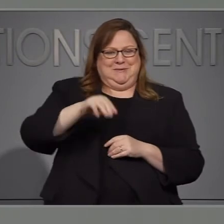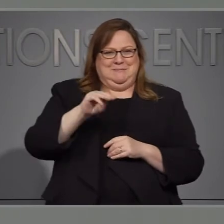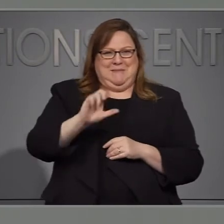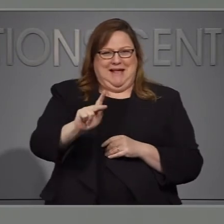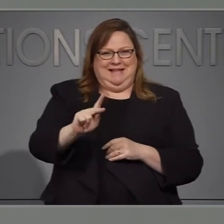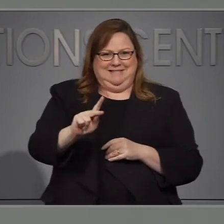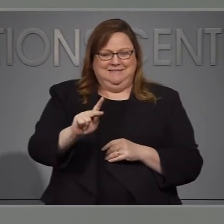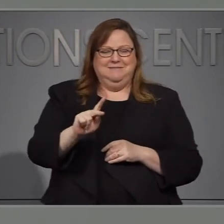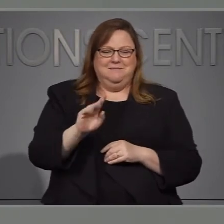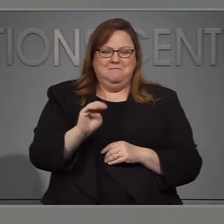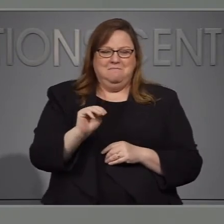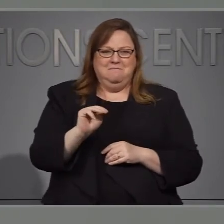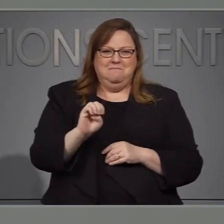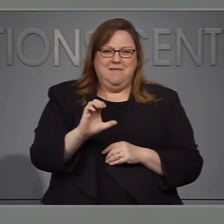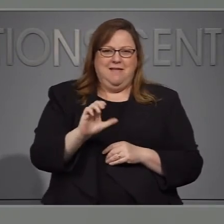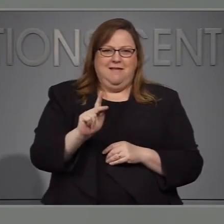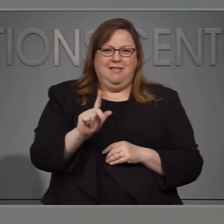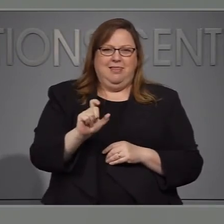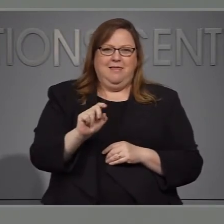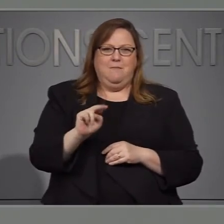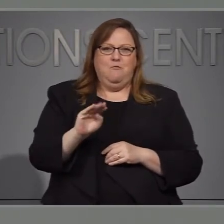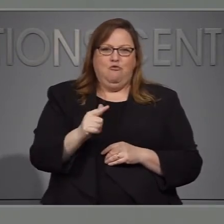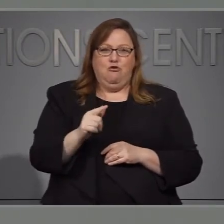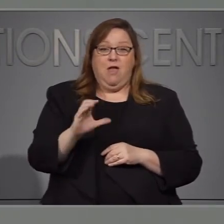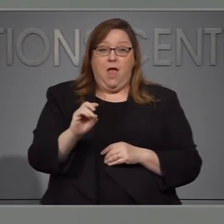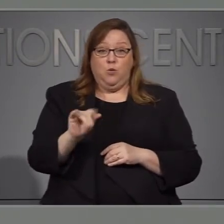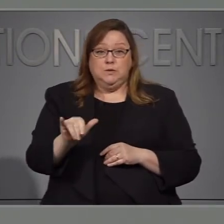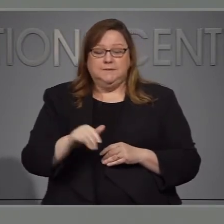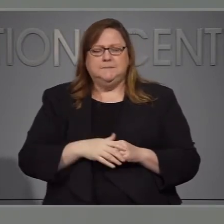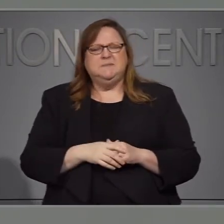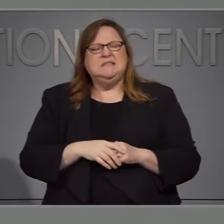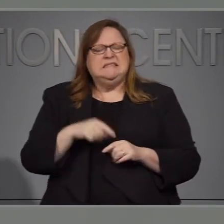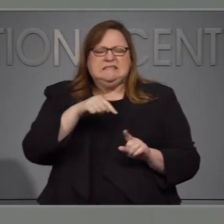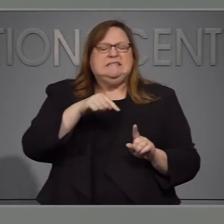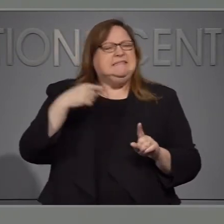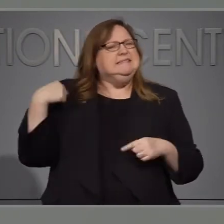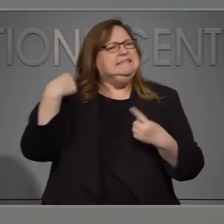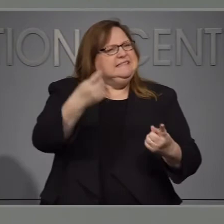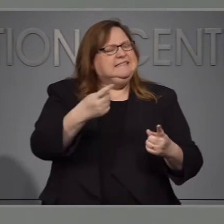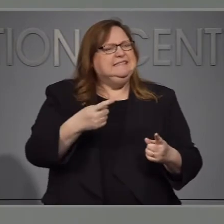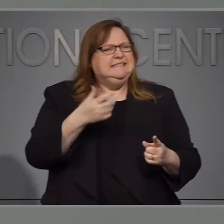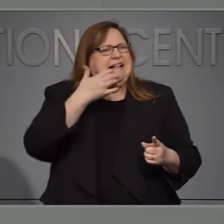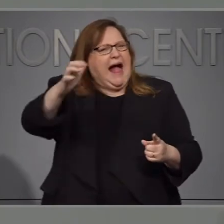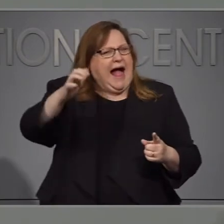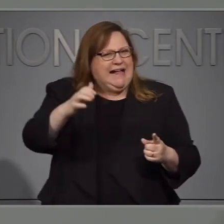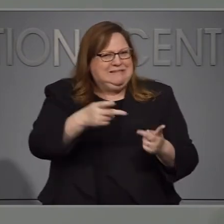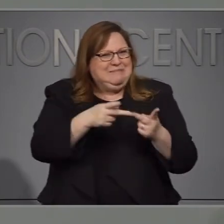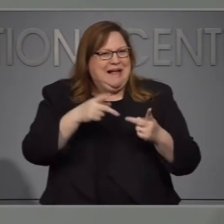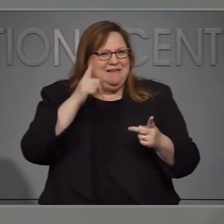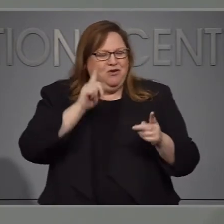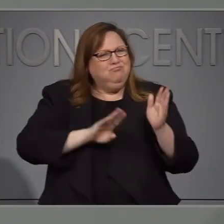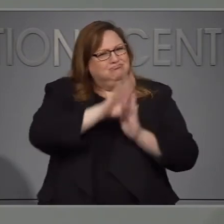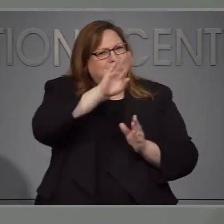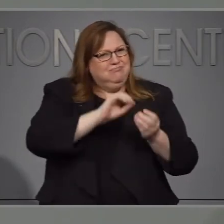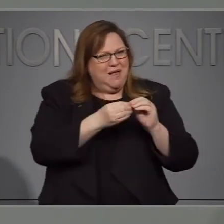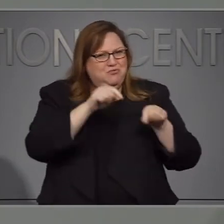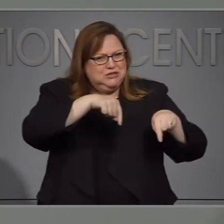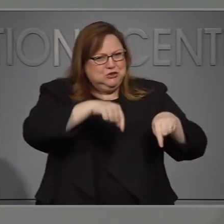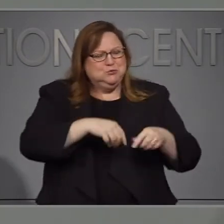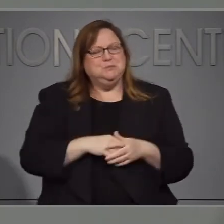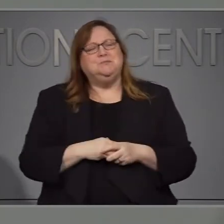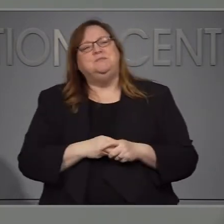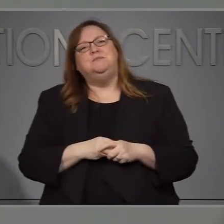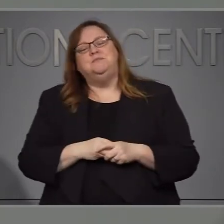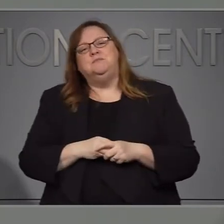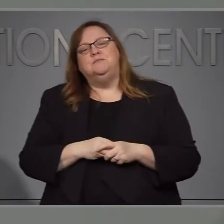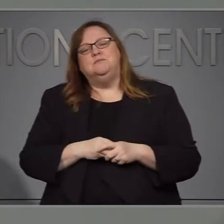favor. hay ciertos lugares. En donde hay la mayoría de los casos hay